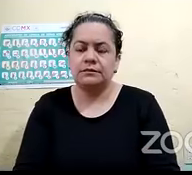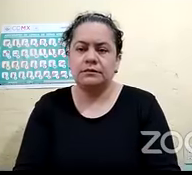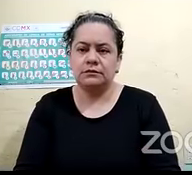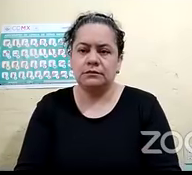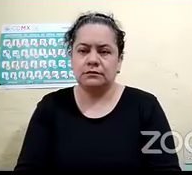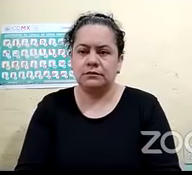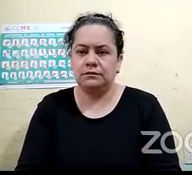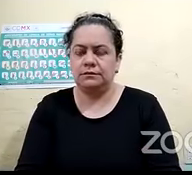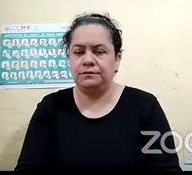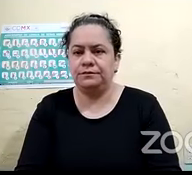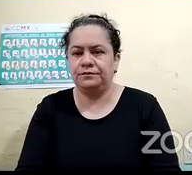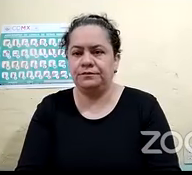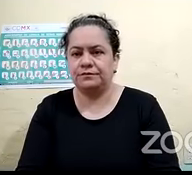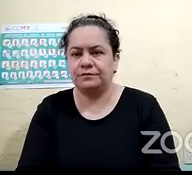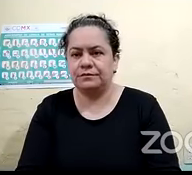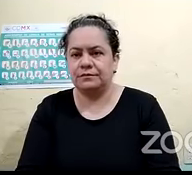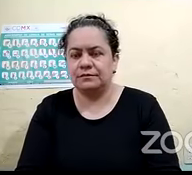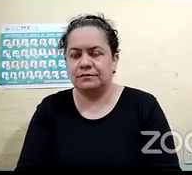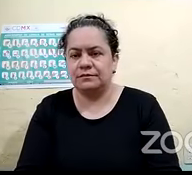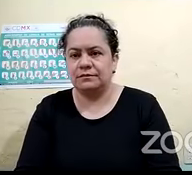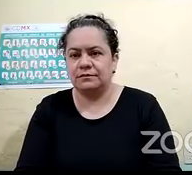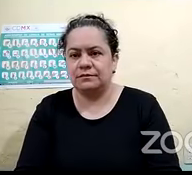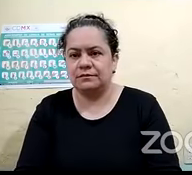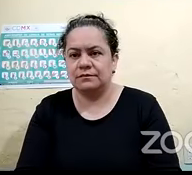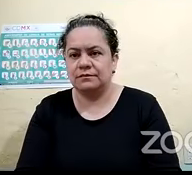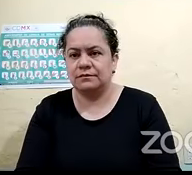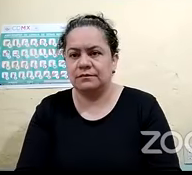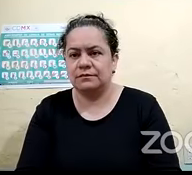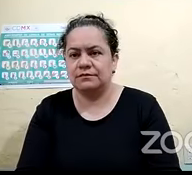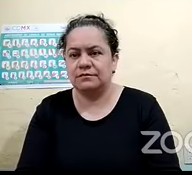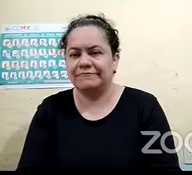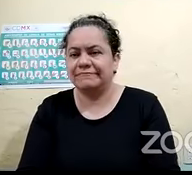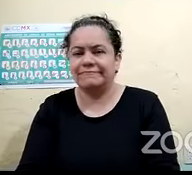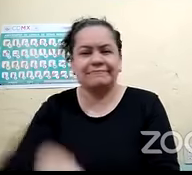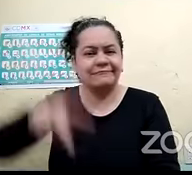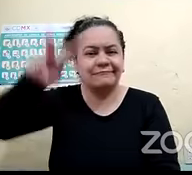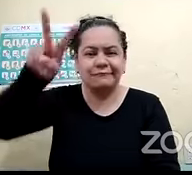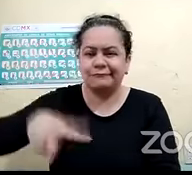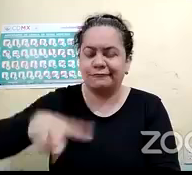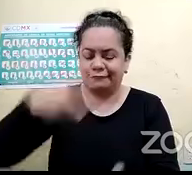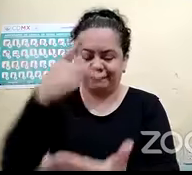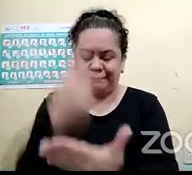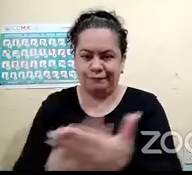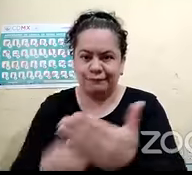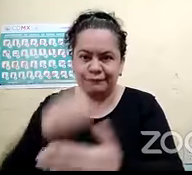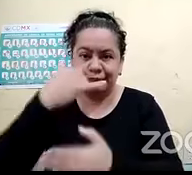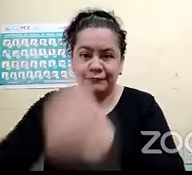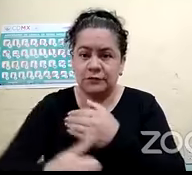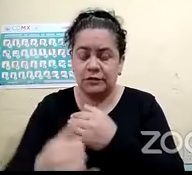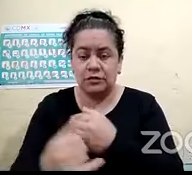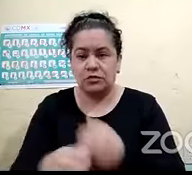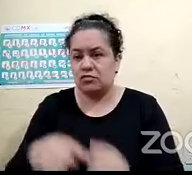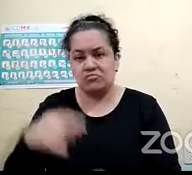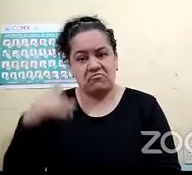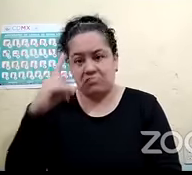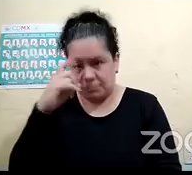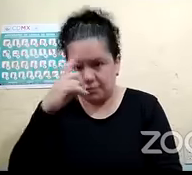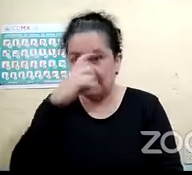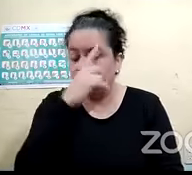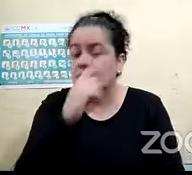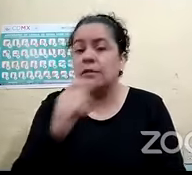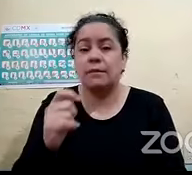Así es. Híjole, la verdad es que el proyecto se dice fácil, pero el realmente